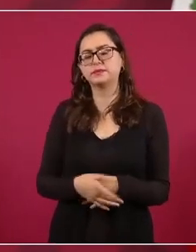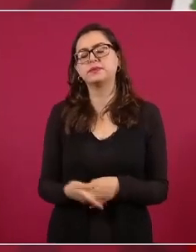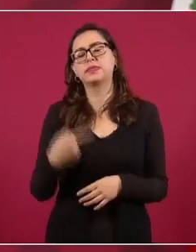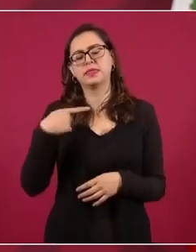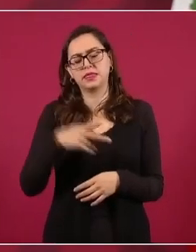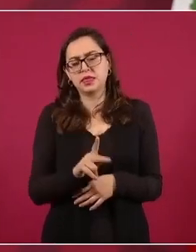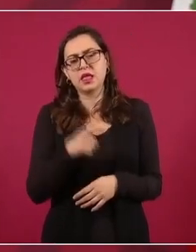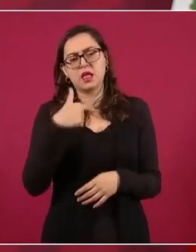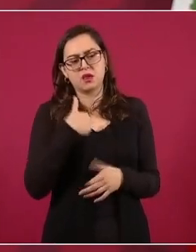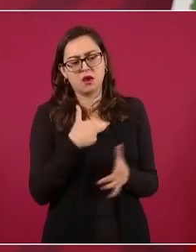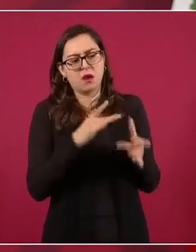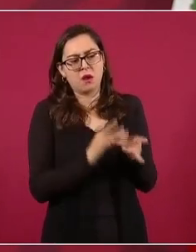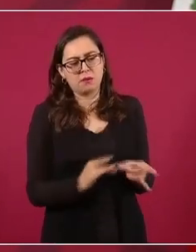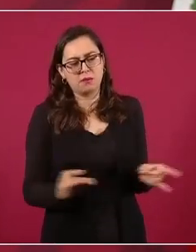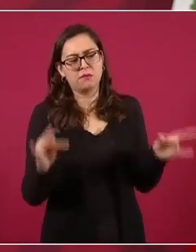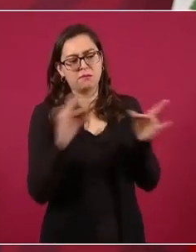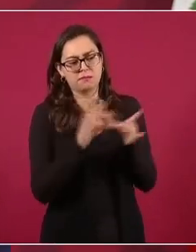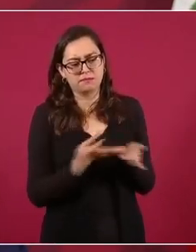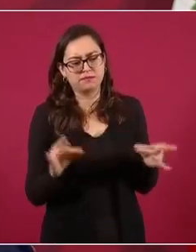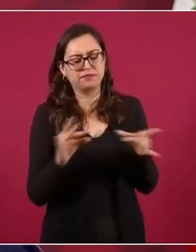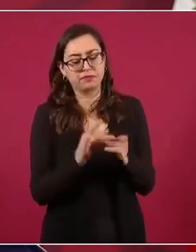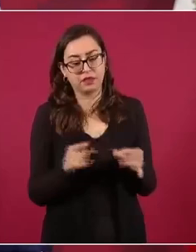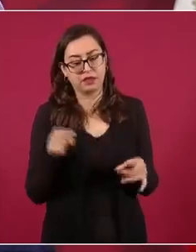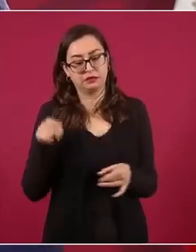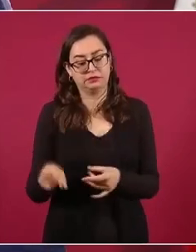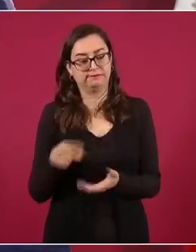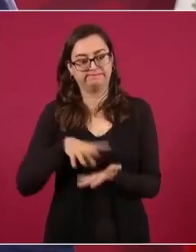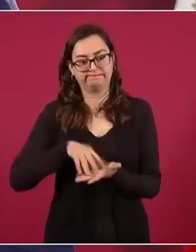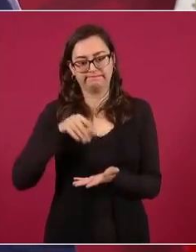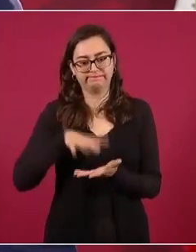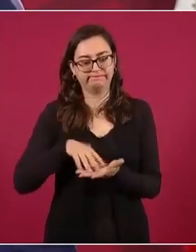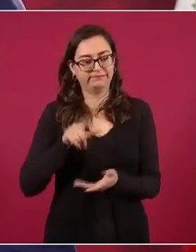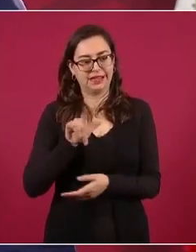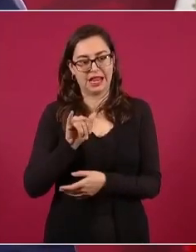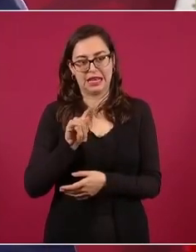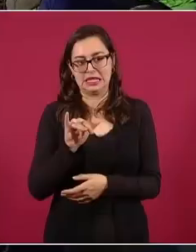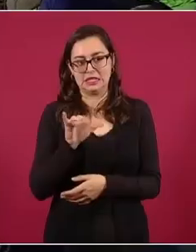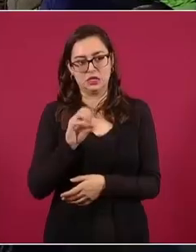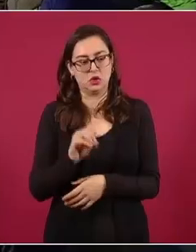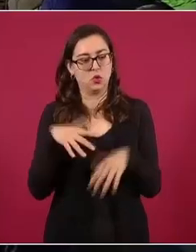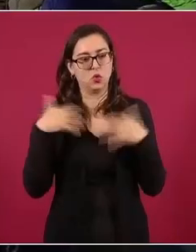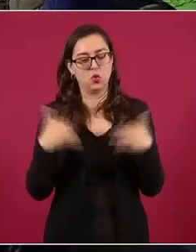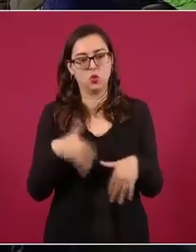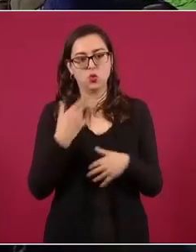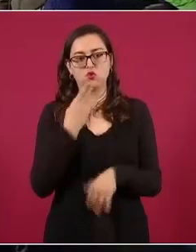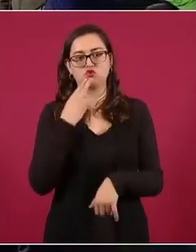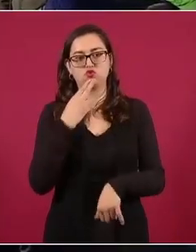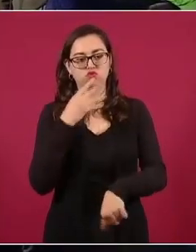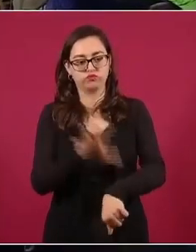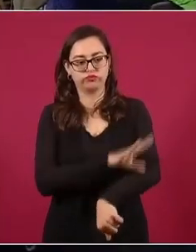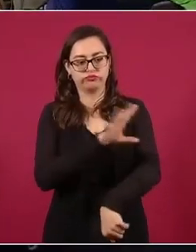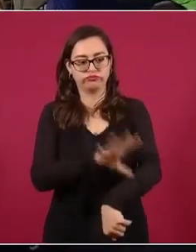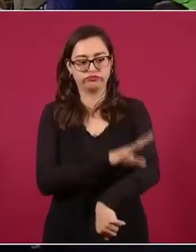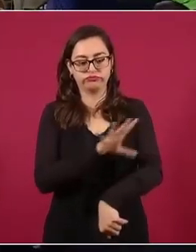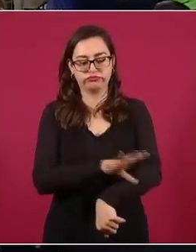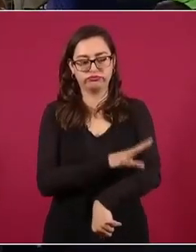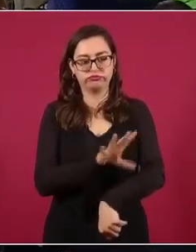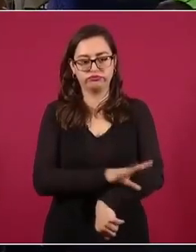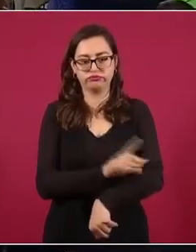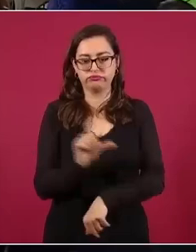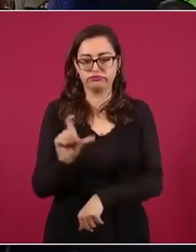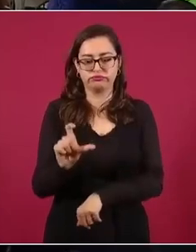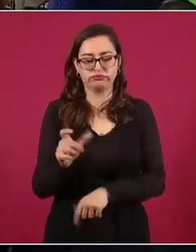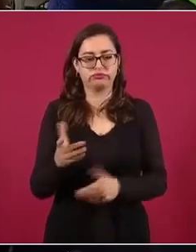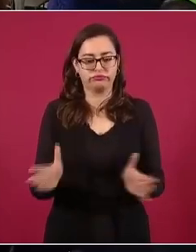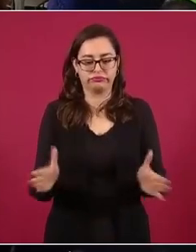baterías que son fundamentales para los